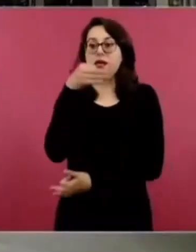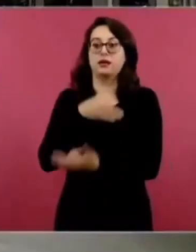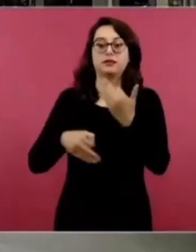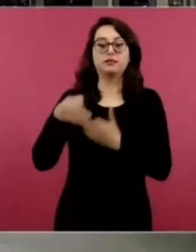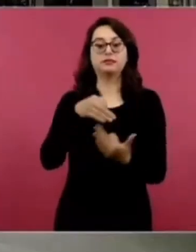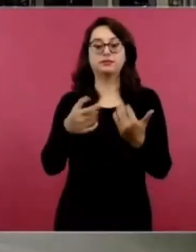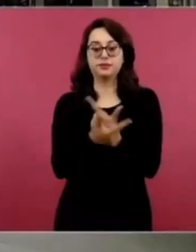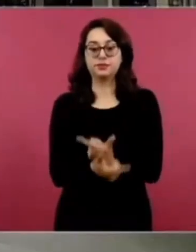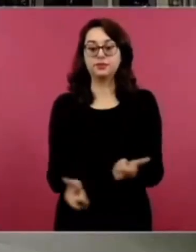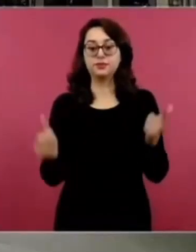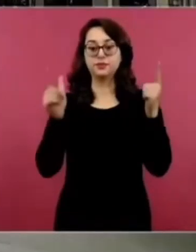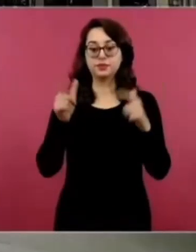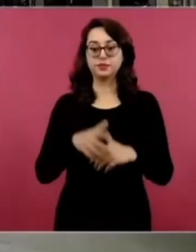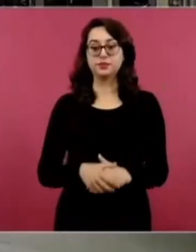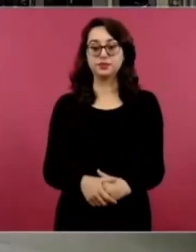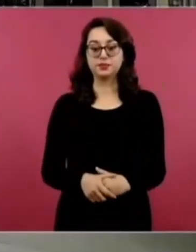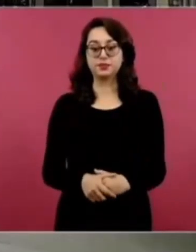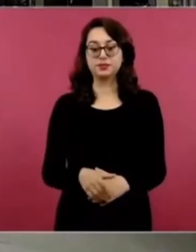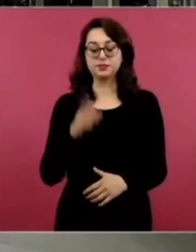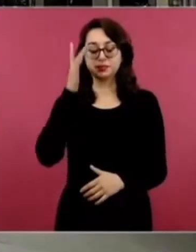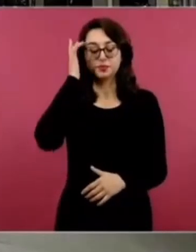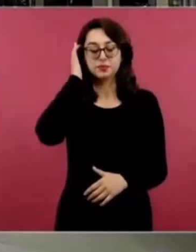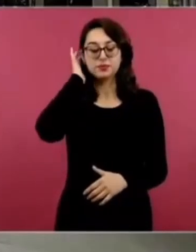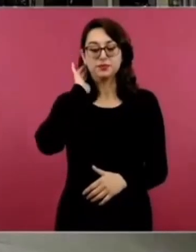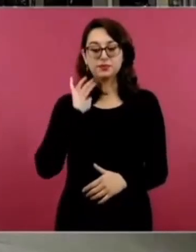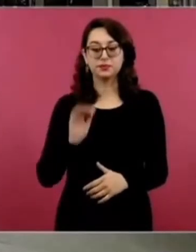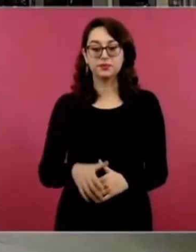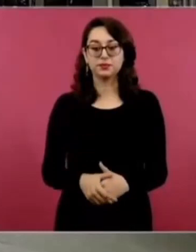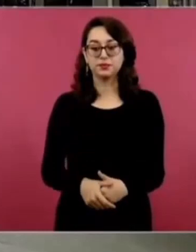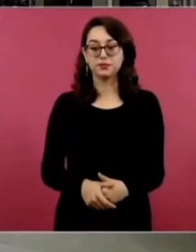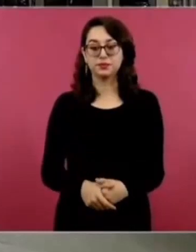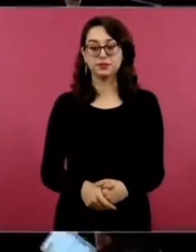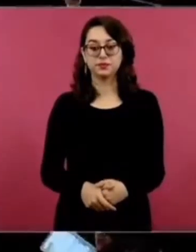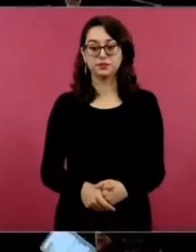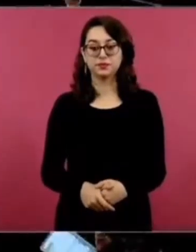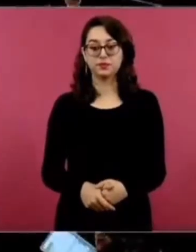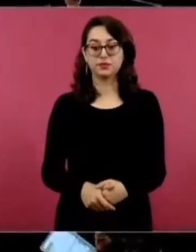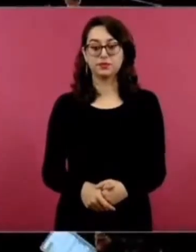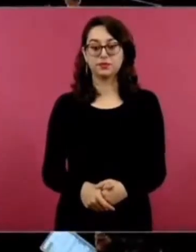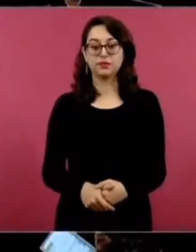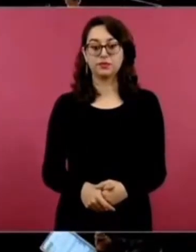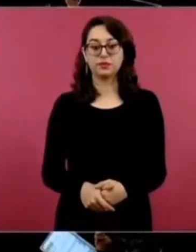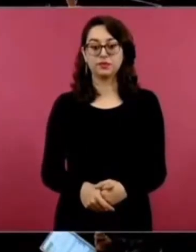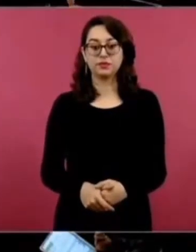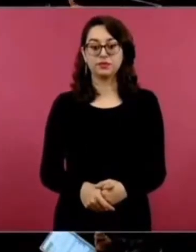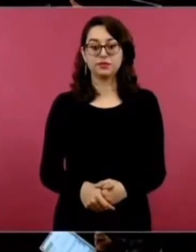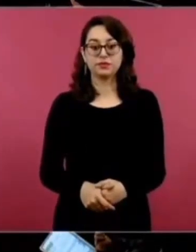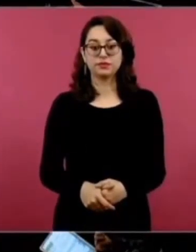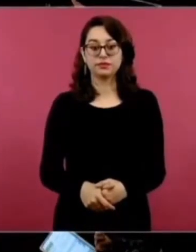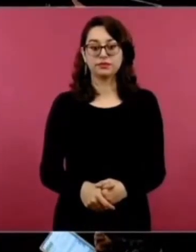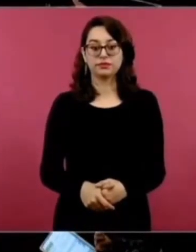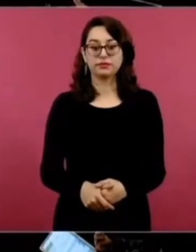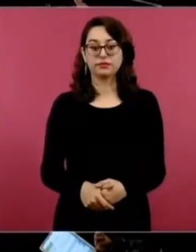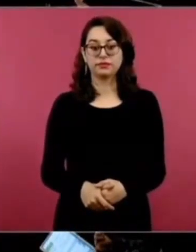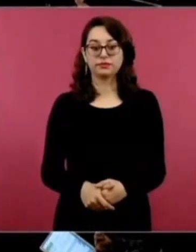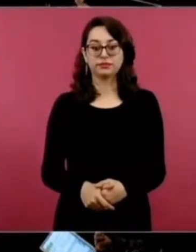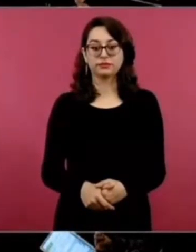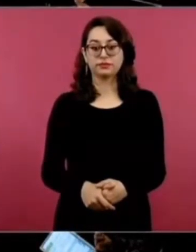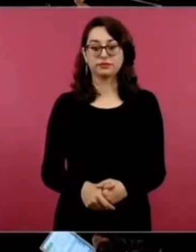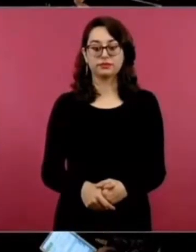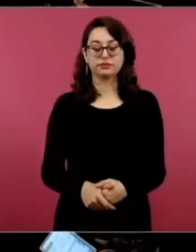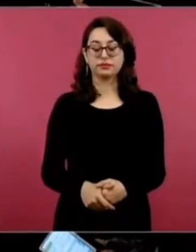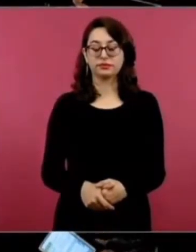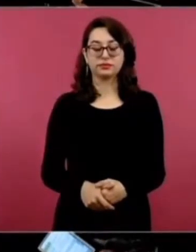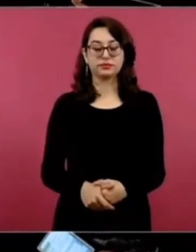Dice que usted cedió la educación en la Secretaría de Educación Pública a un grupo de marxistas radicales. No puedo yo, no puedo